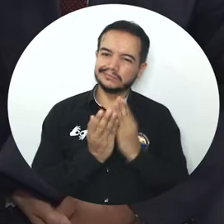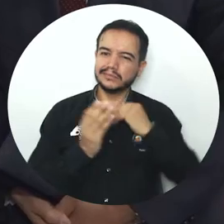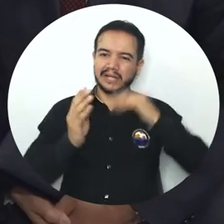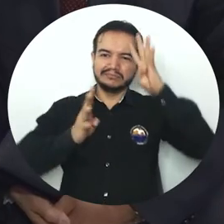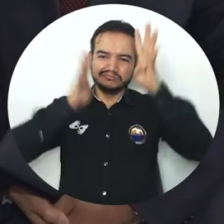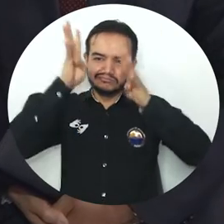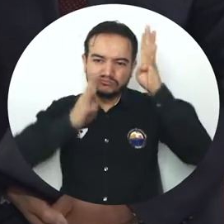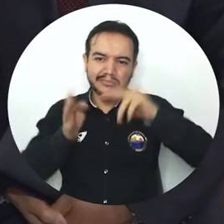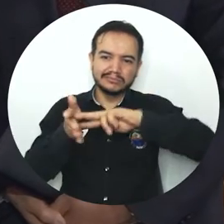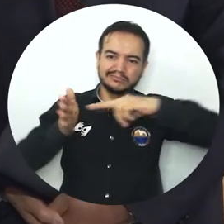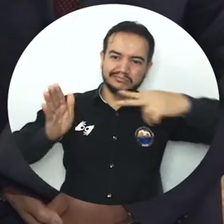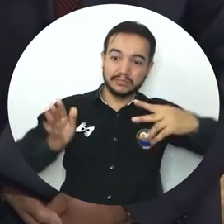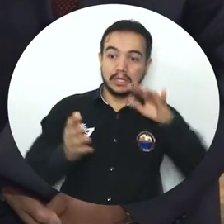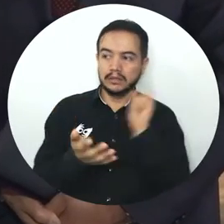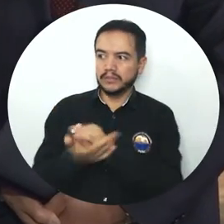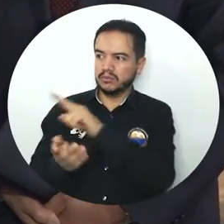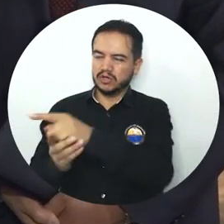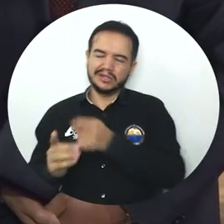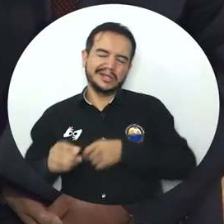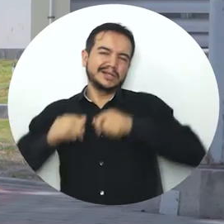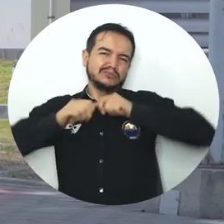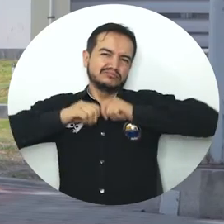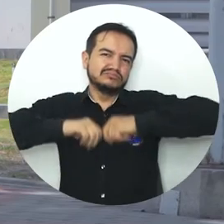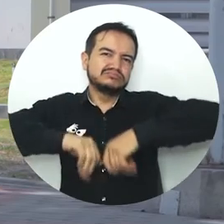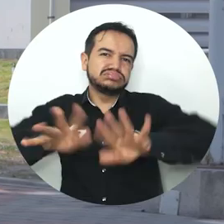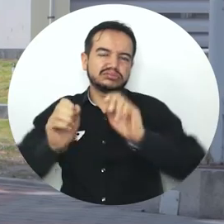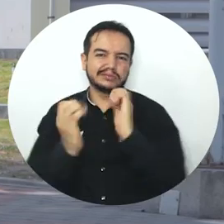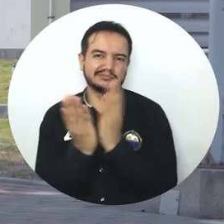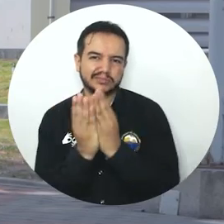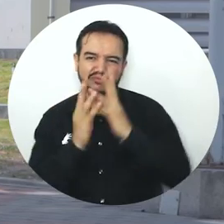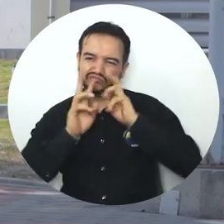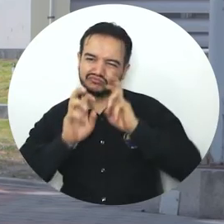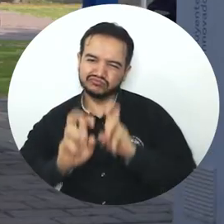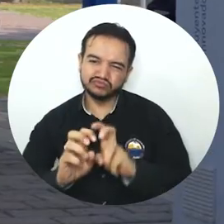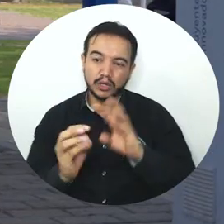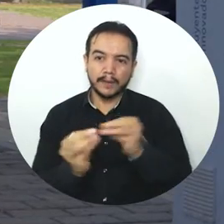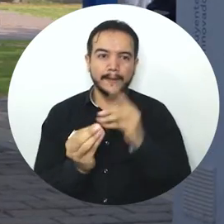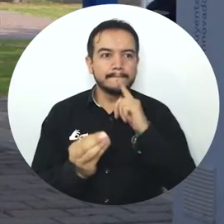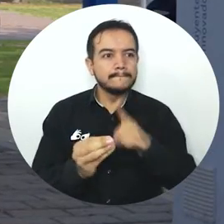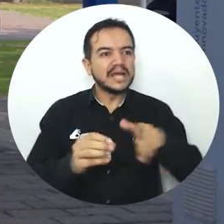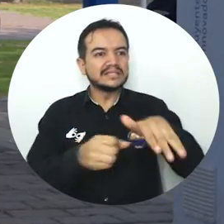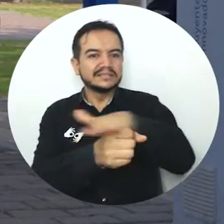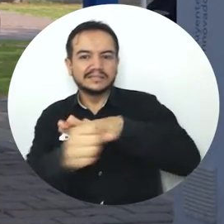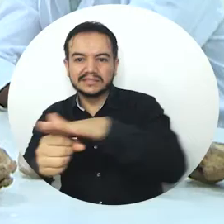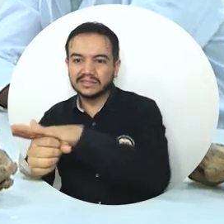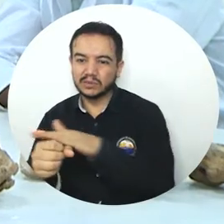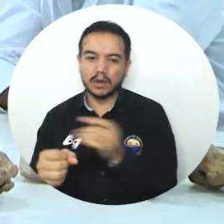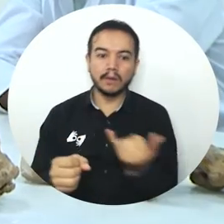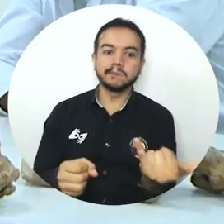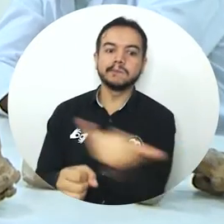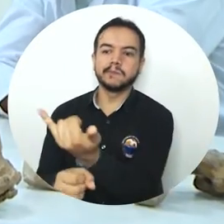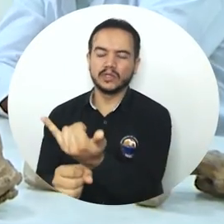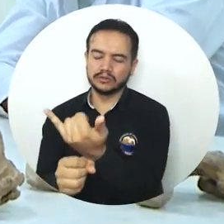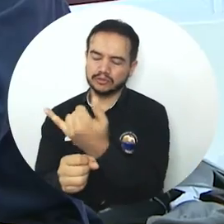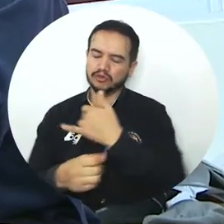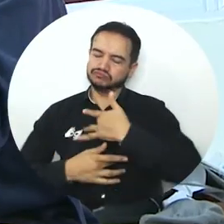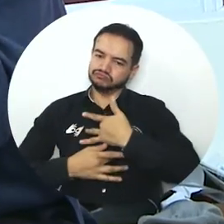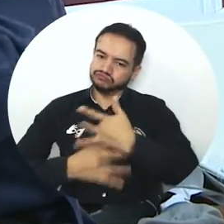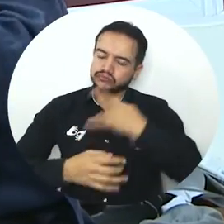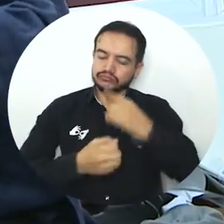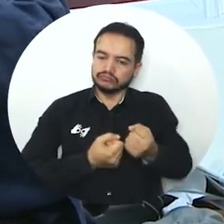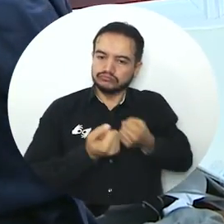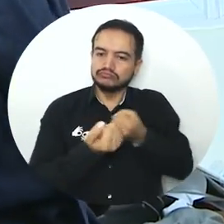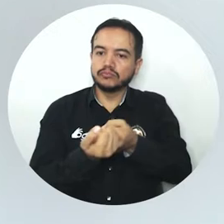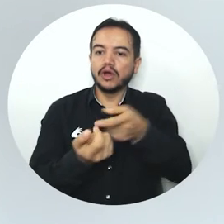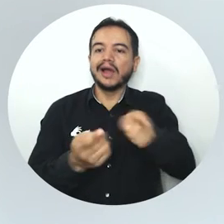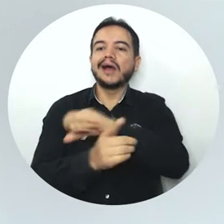impulsado la producción científica, la generación de conocimiento y el fortalecimiento de los procesos de apropiación social con importantes impactos positivos